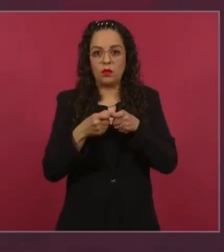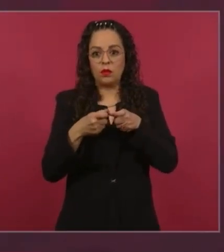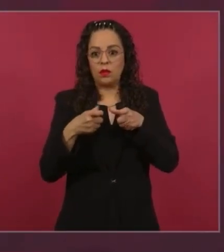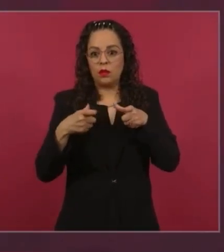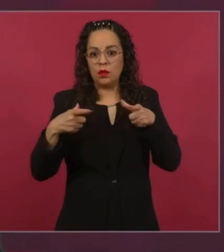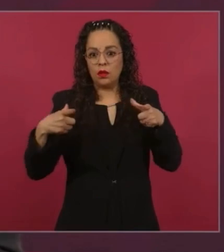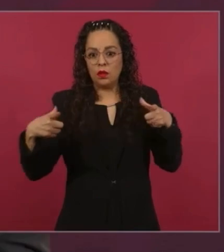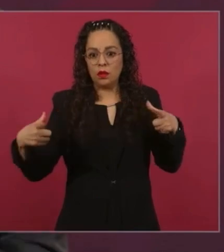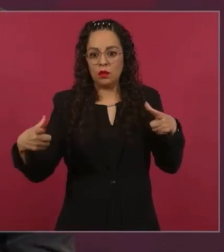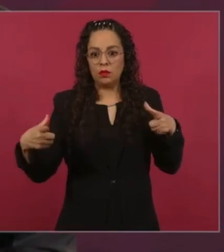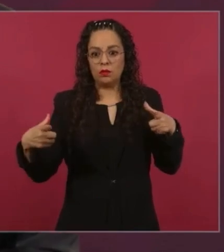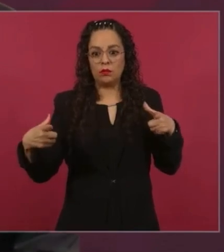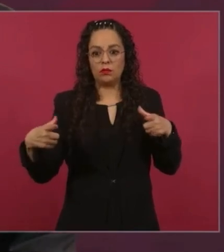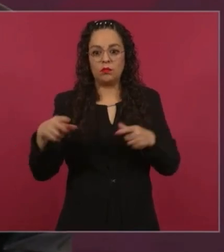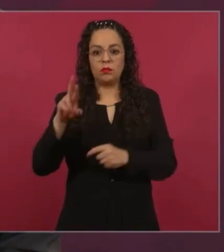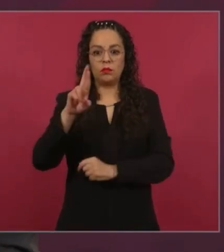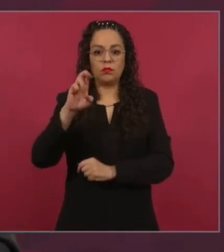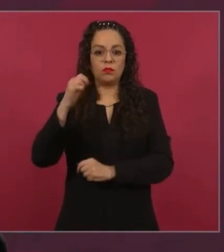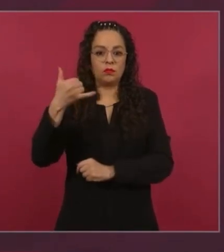Reynosa,